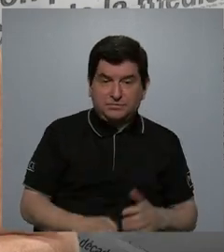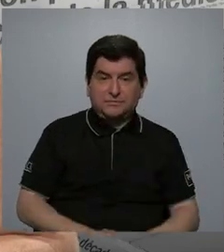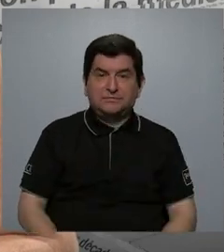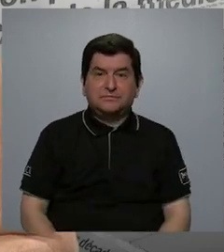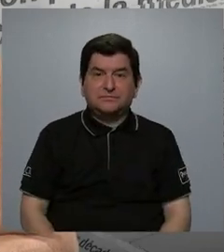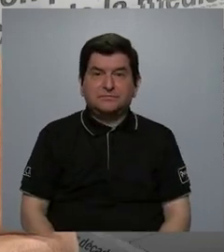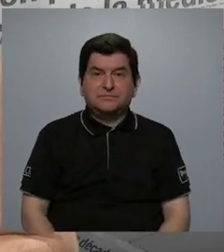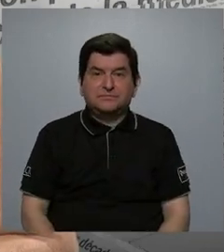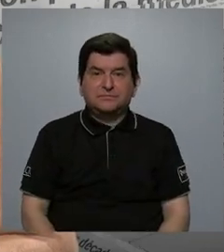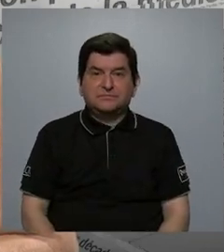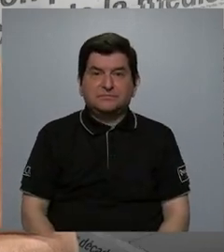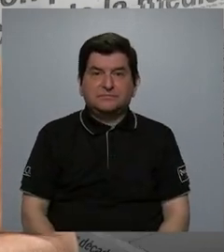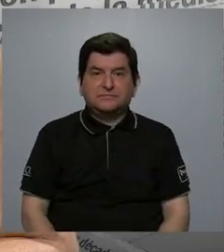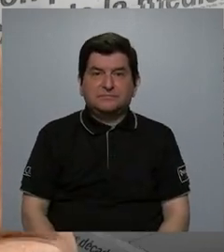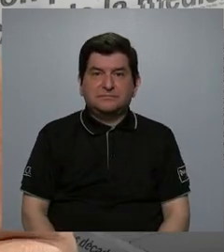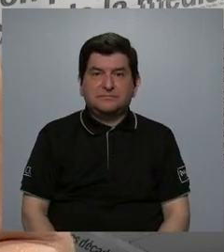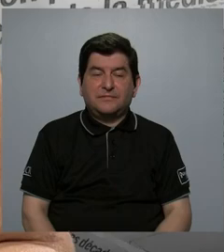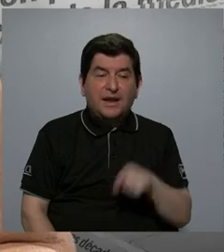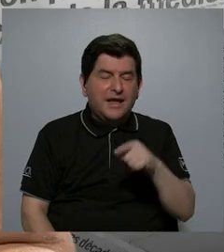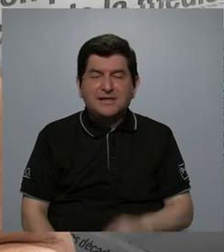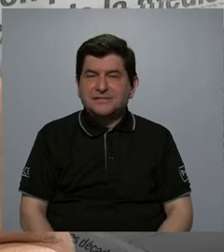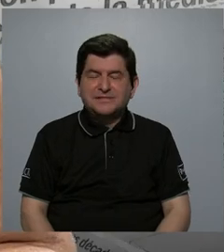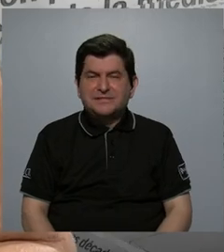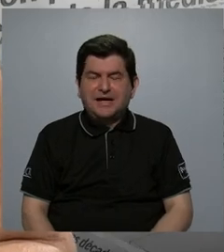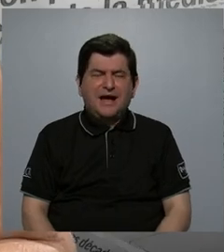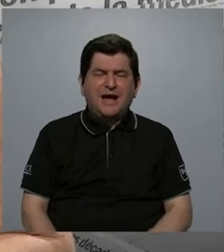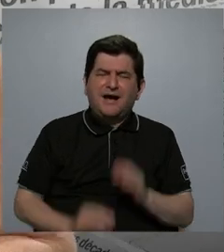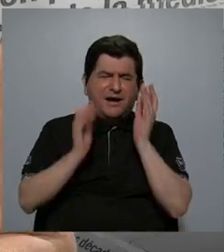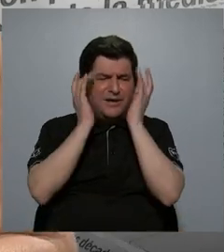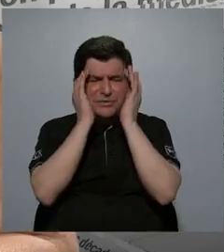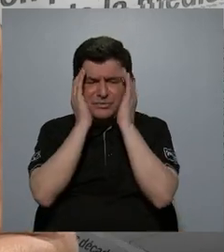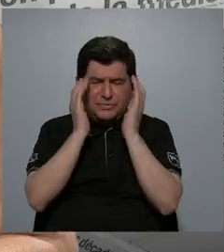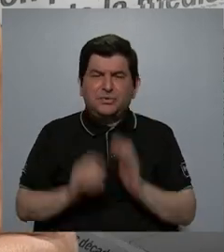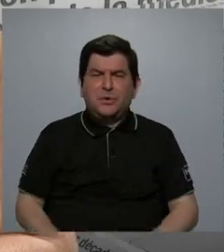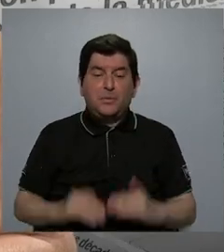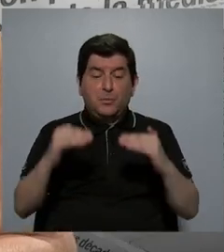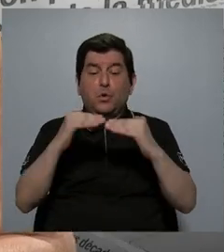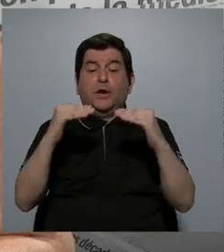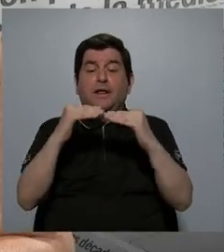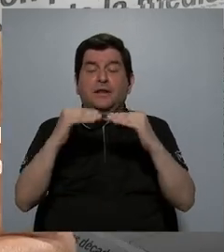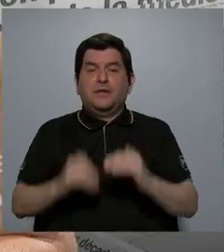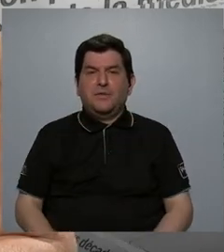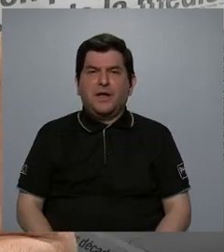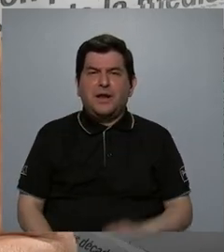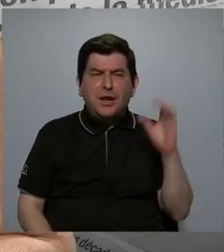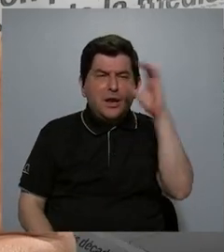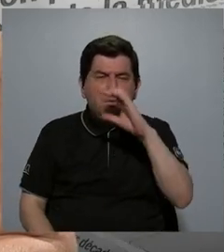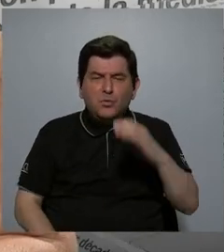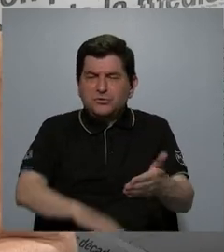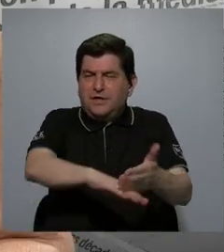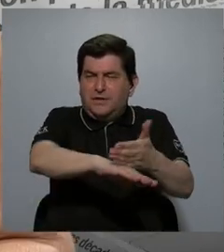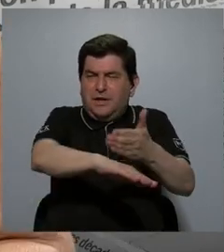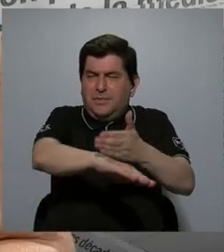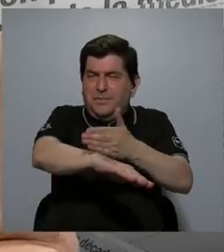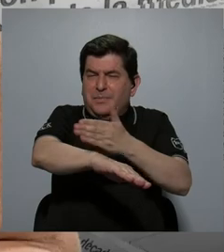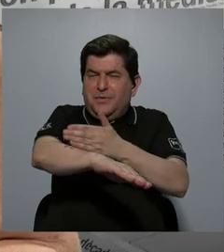ansiedad por el estatus, ¿no? Esta búsqueda crónica por superar el estatus que tenemos en nuestra